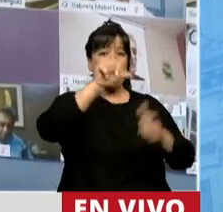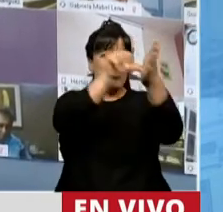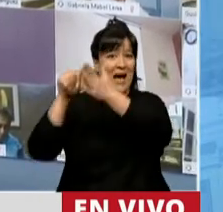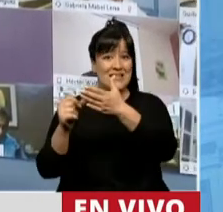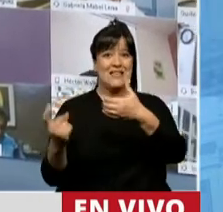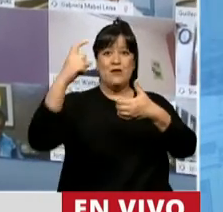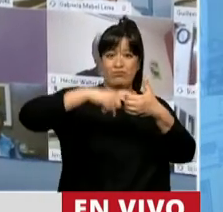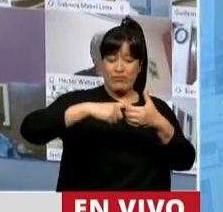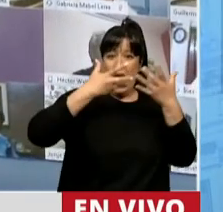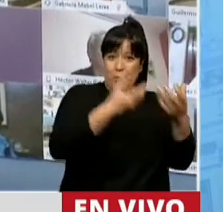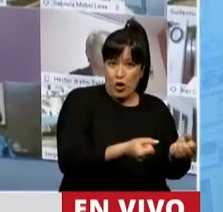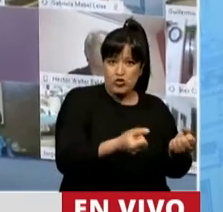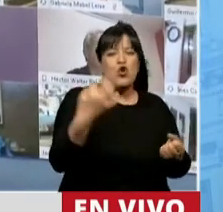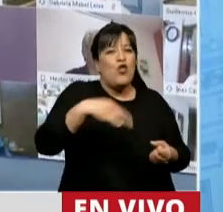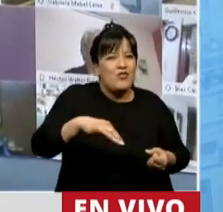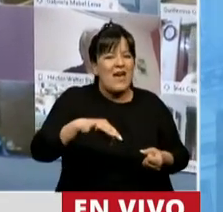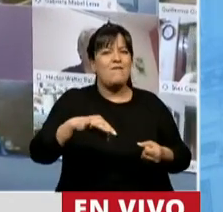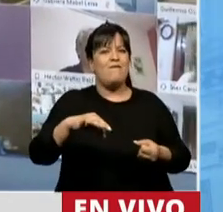estatales competentes,